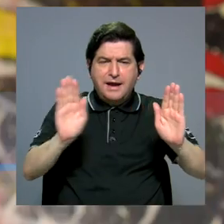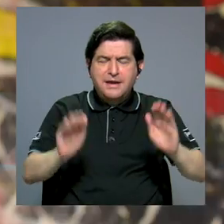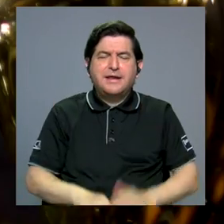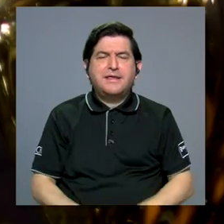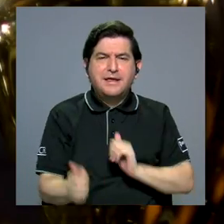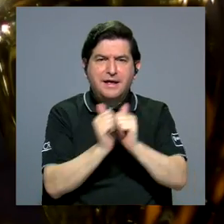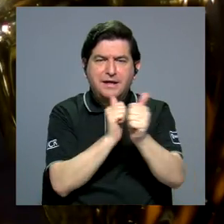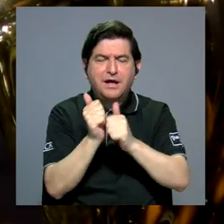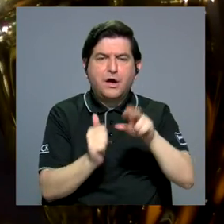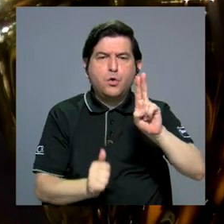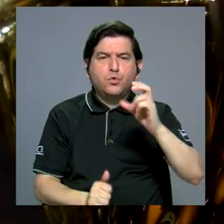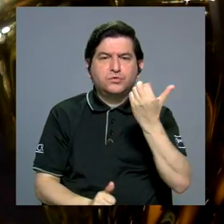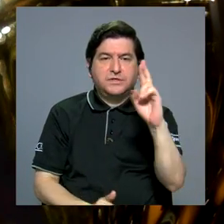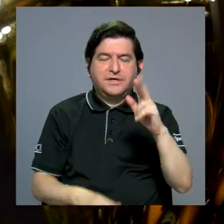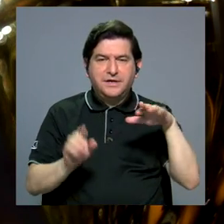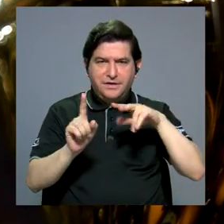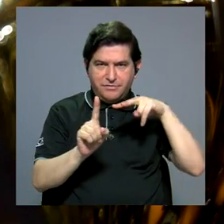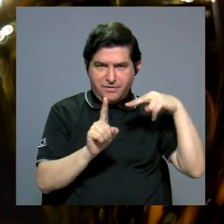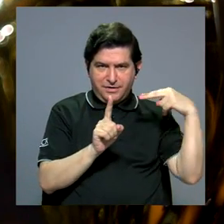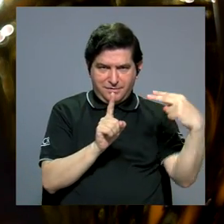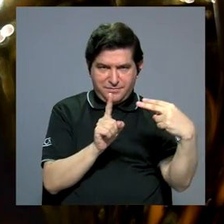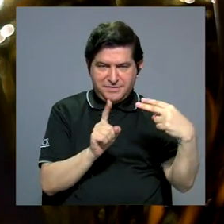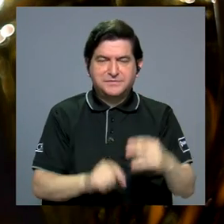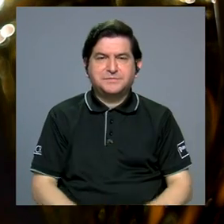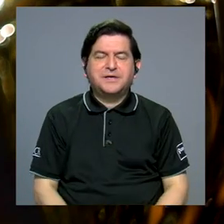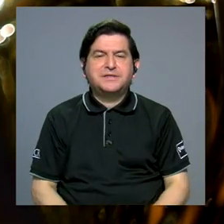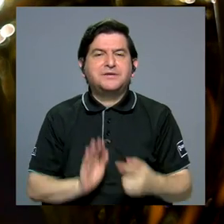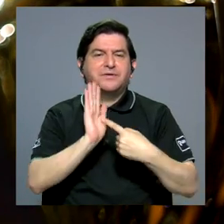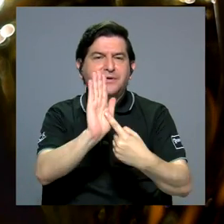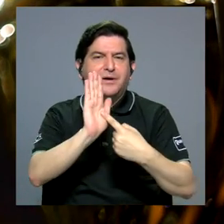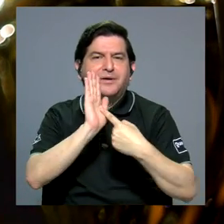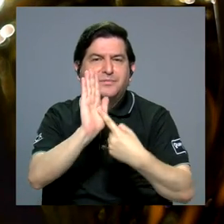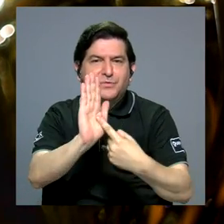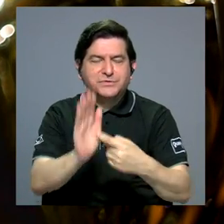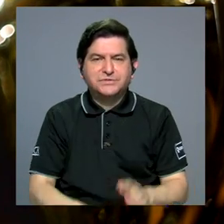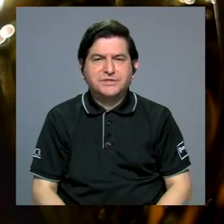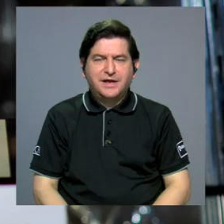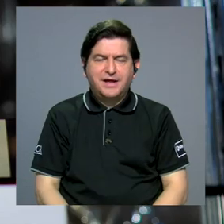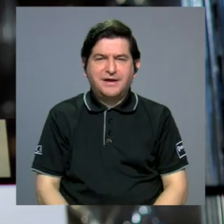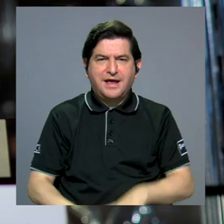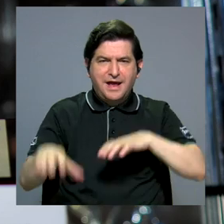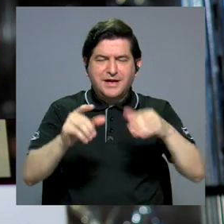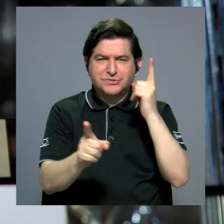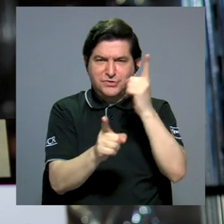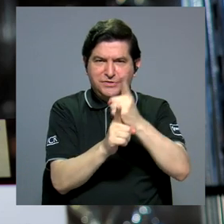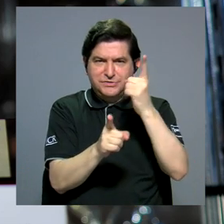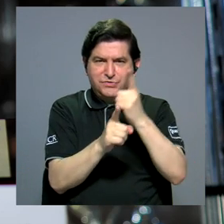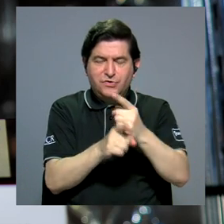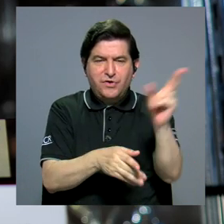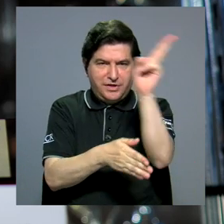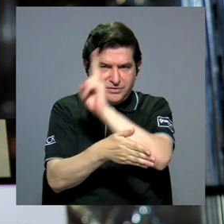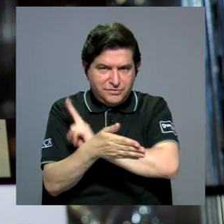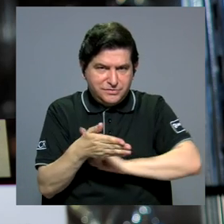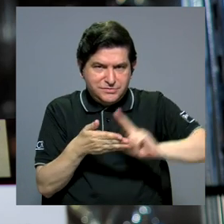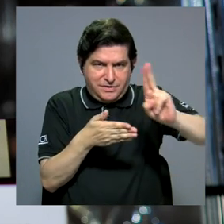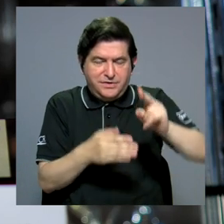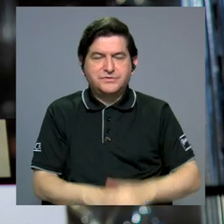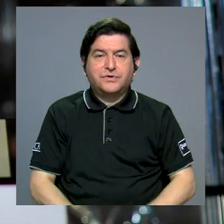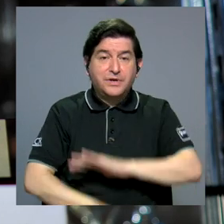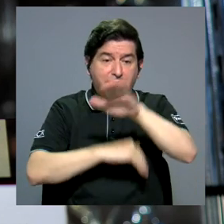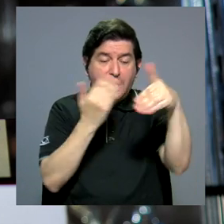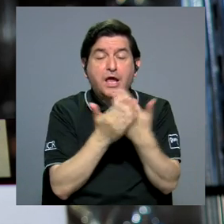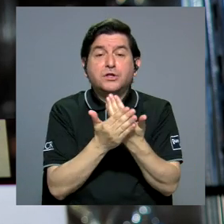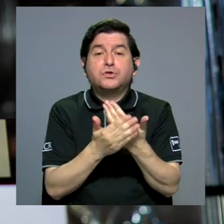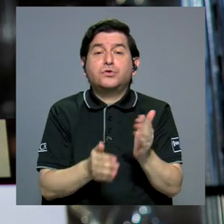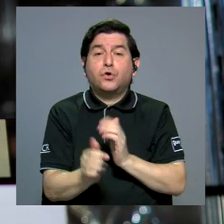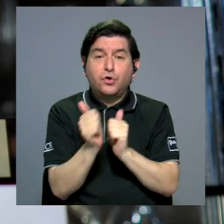UCR, o sea, que haga enfoque y exponga los aciertos y esfuerzos que ha hecho la universidad en